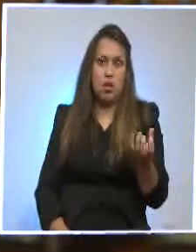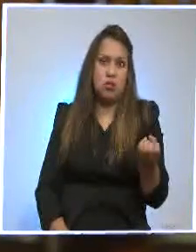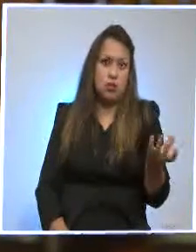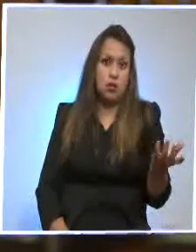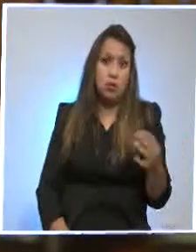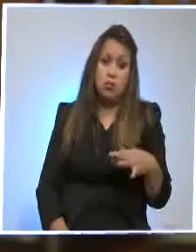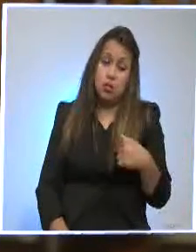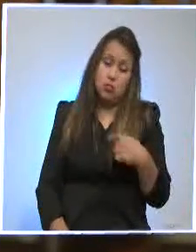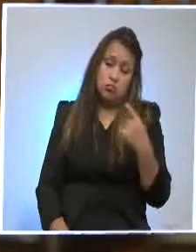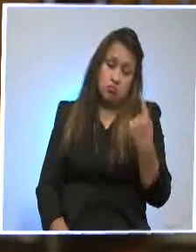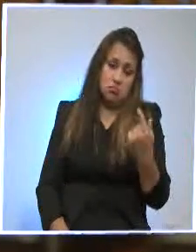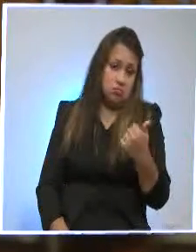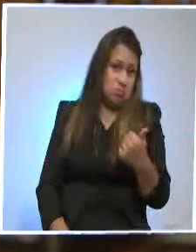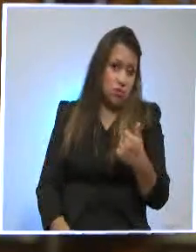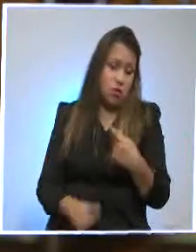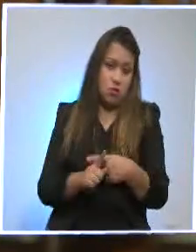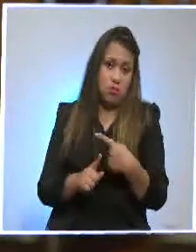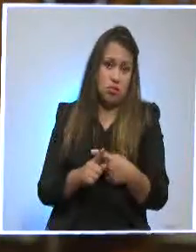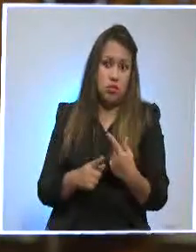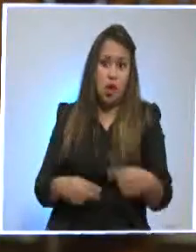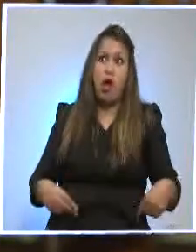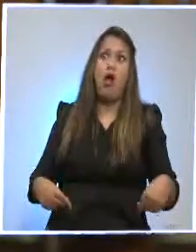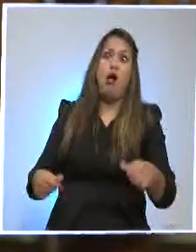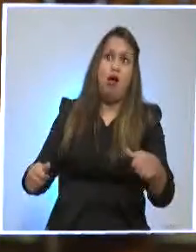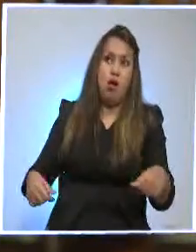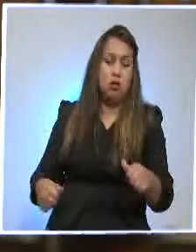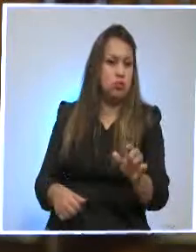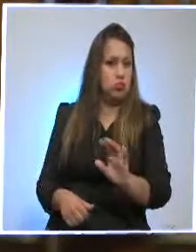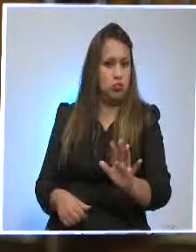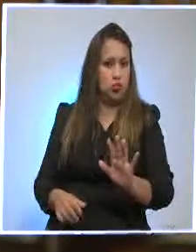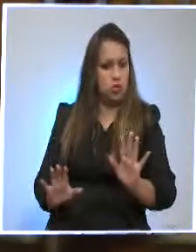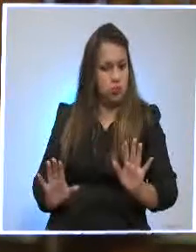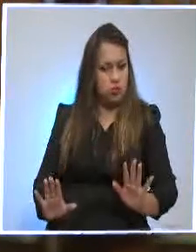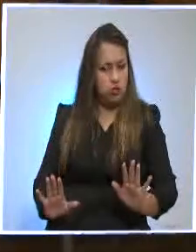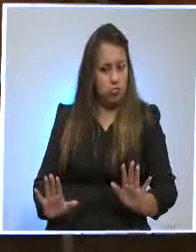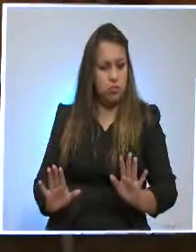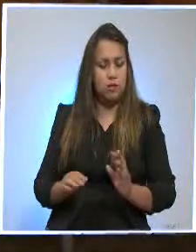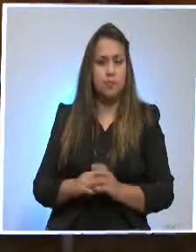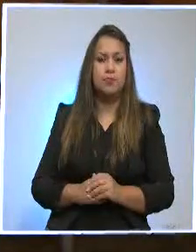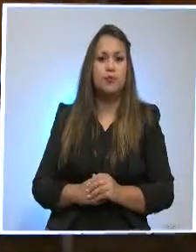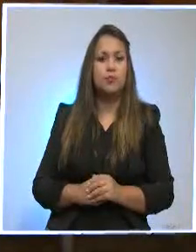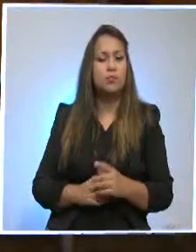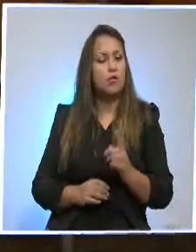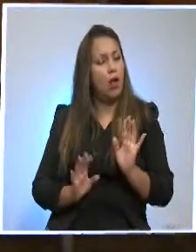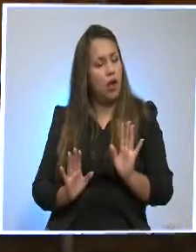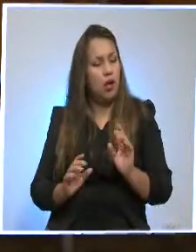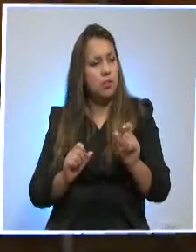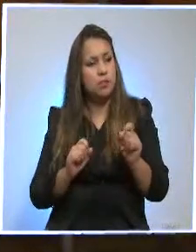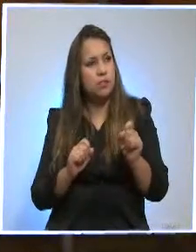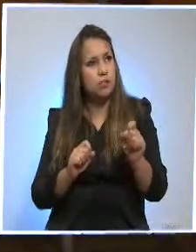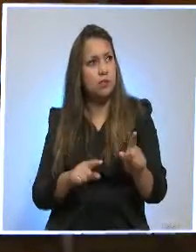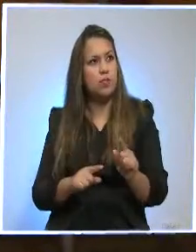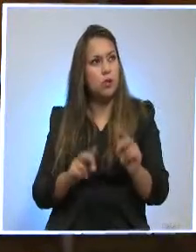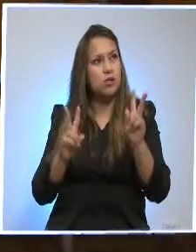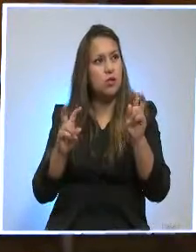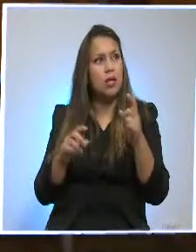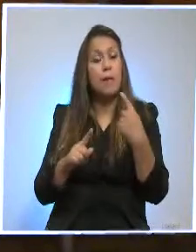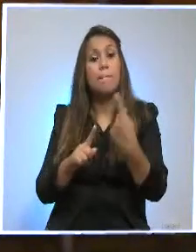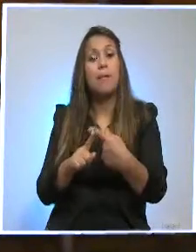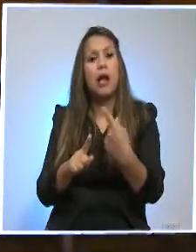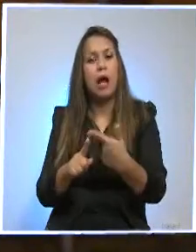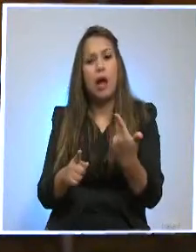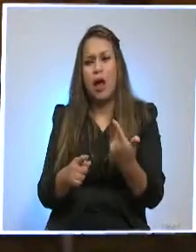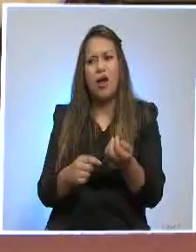esté recortando el gasto, ¿no? Eso es una buena medida de política económica. Ahora bien, yo le preguntaba sobre qué mercado sería